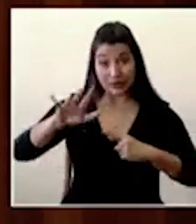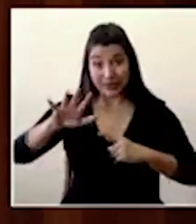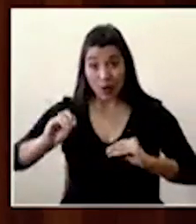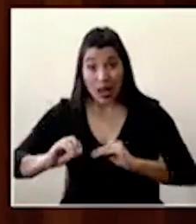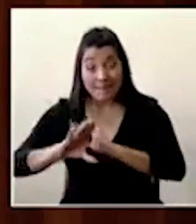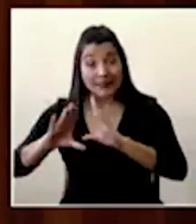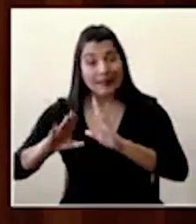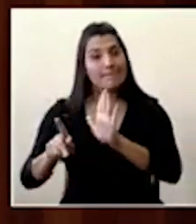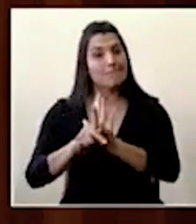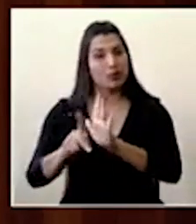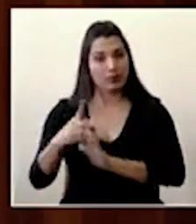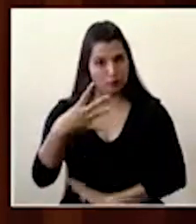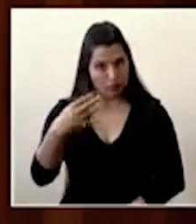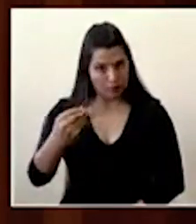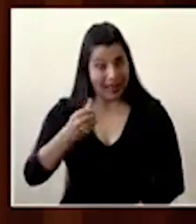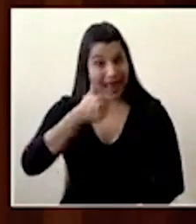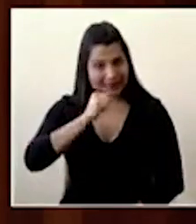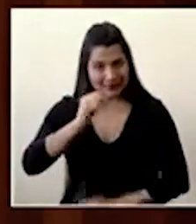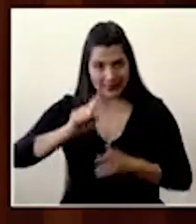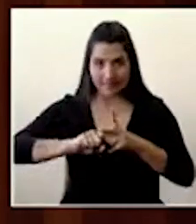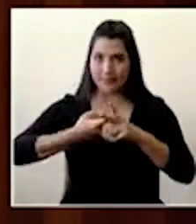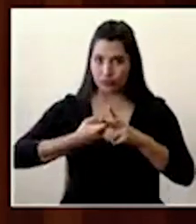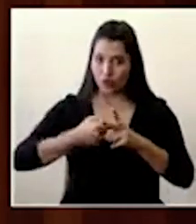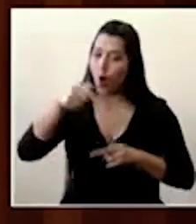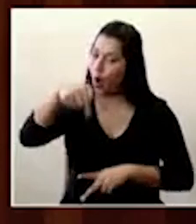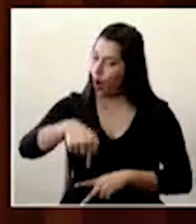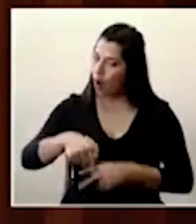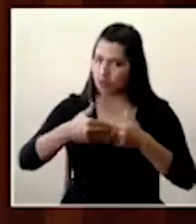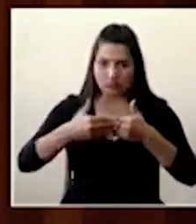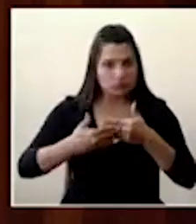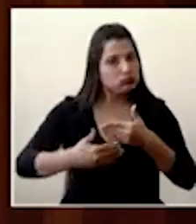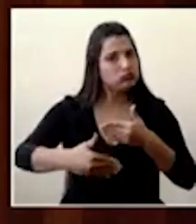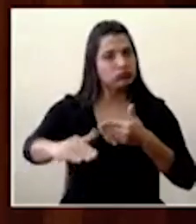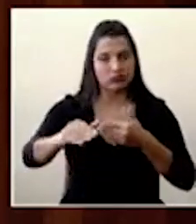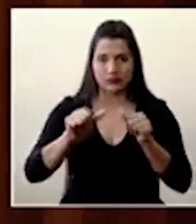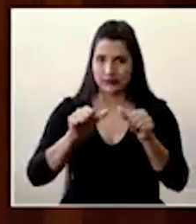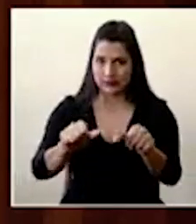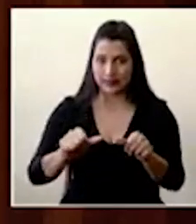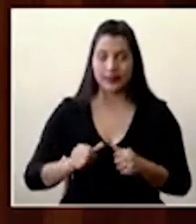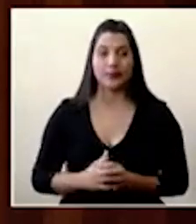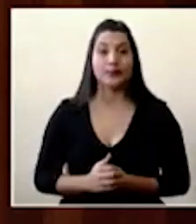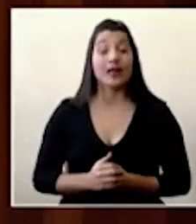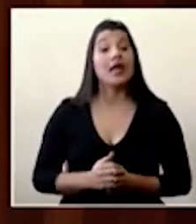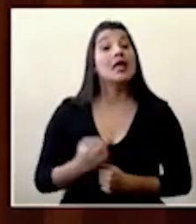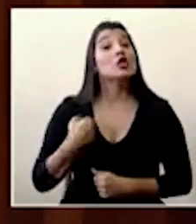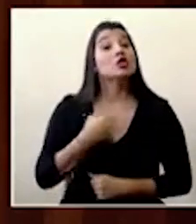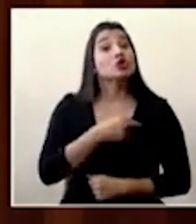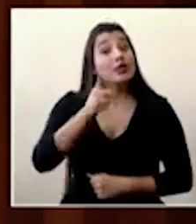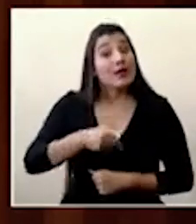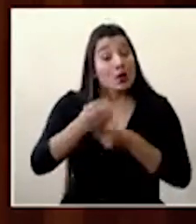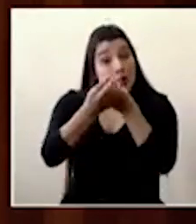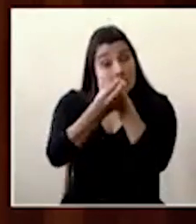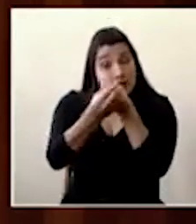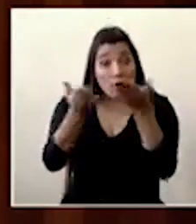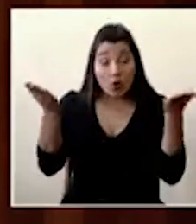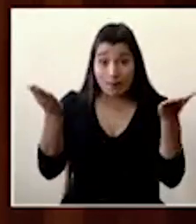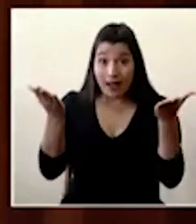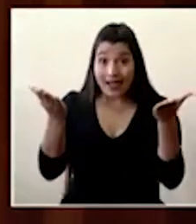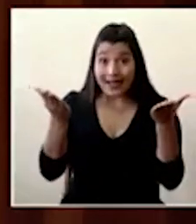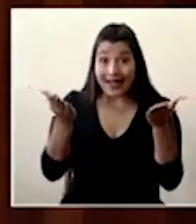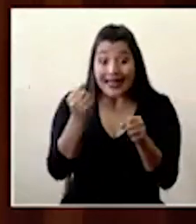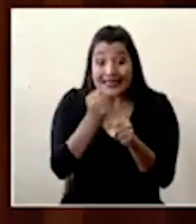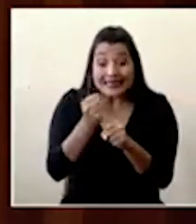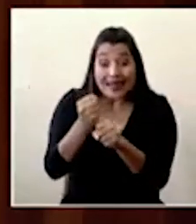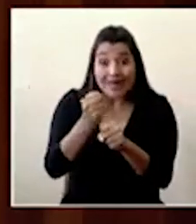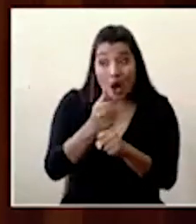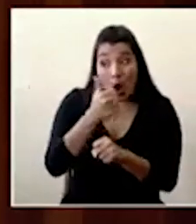el día de hoy y de igual forma y así seguirá consecutivamente. Debemos informar que en la operación que